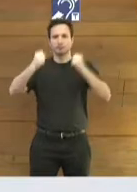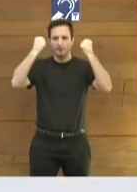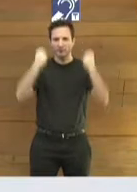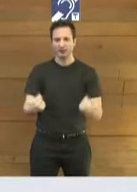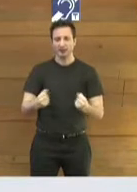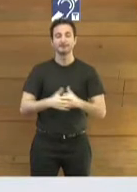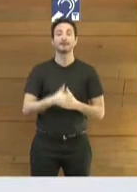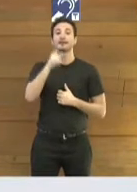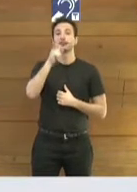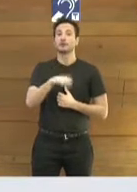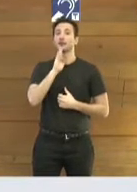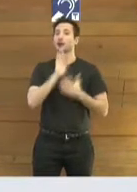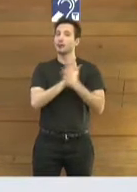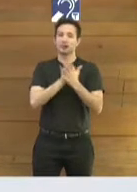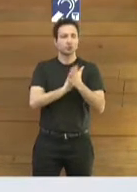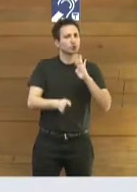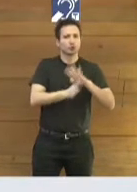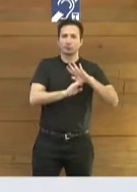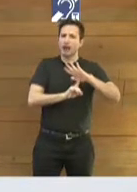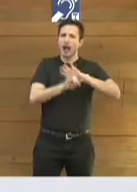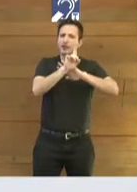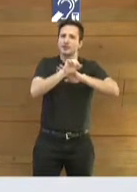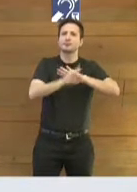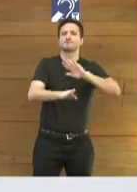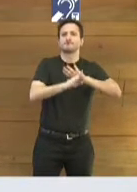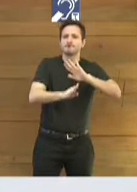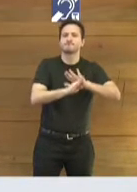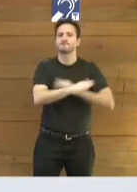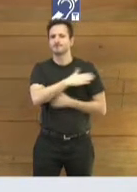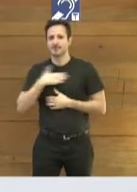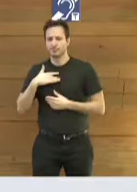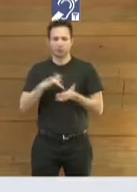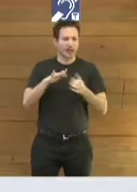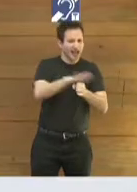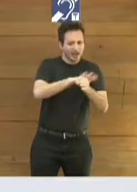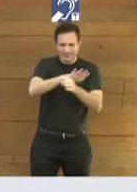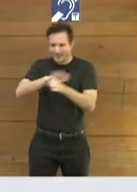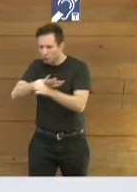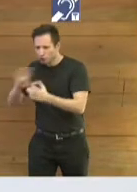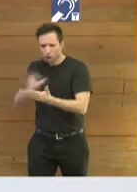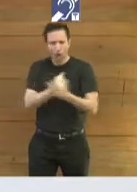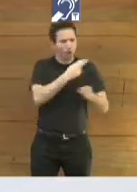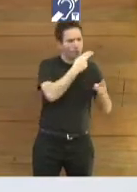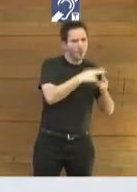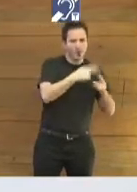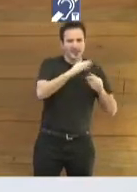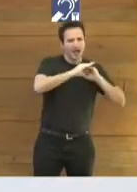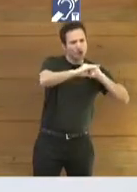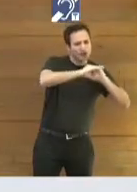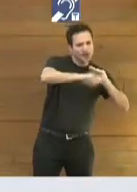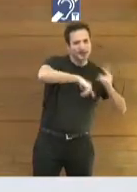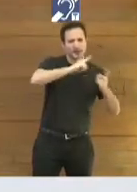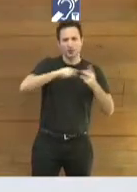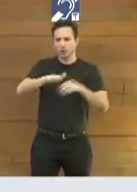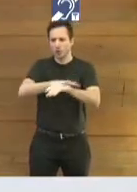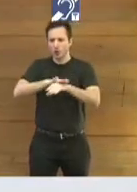Como digo, queremos seguir avanzando. Avanzando en todos los ámbitos. Políticas de sostenibilidad, de gobierno